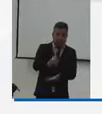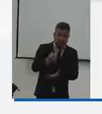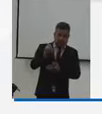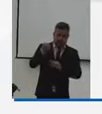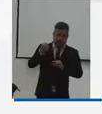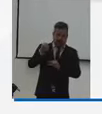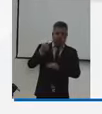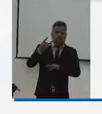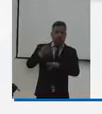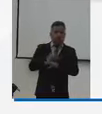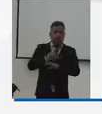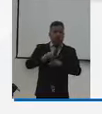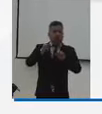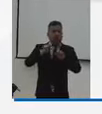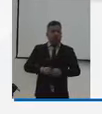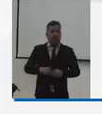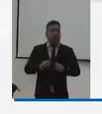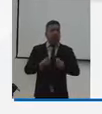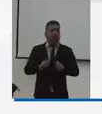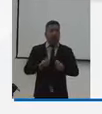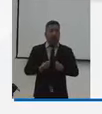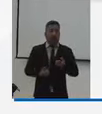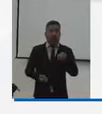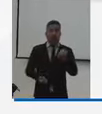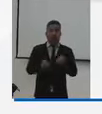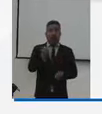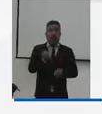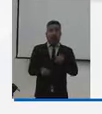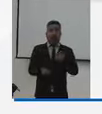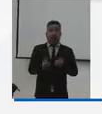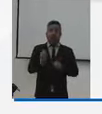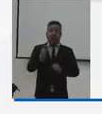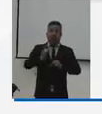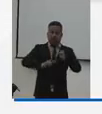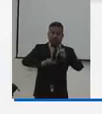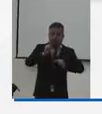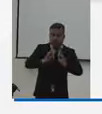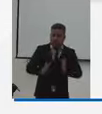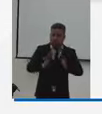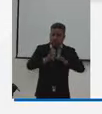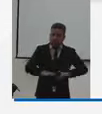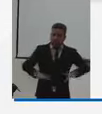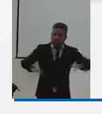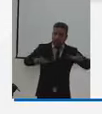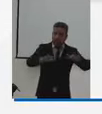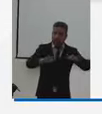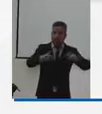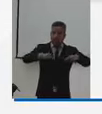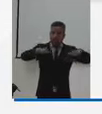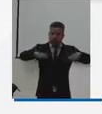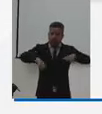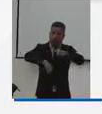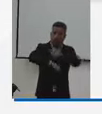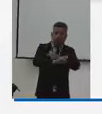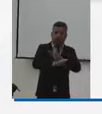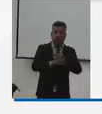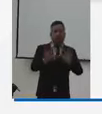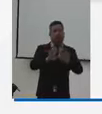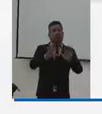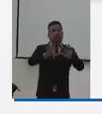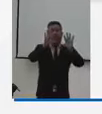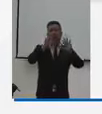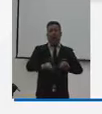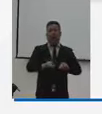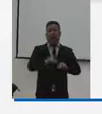pueden utilizar para el mantenimiento y construcción de escenarios deportivos ya no vamos a tener más